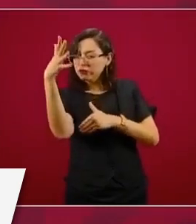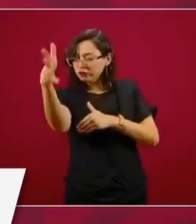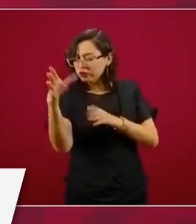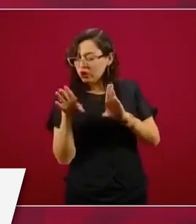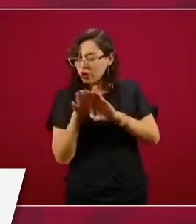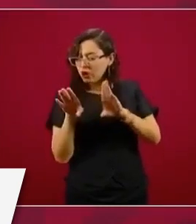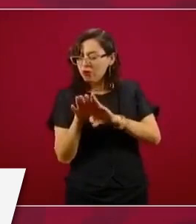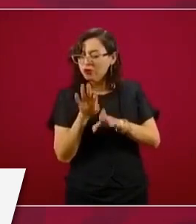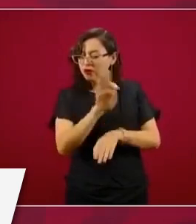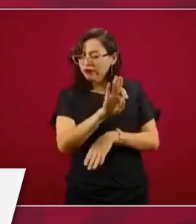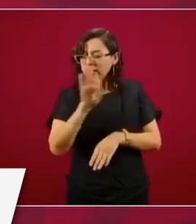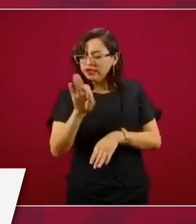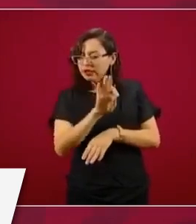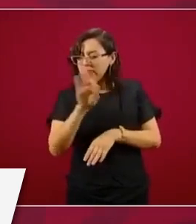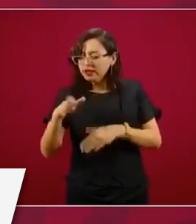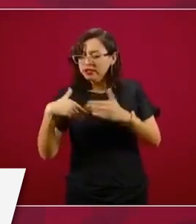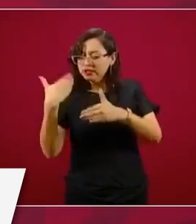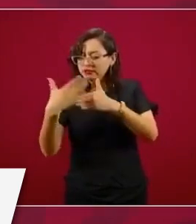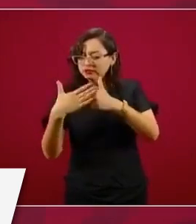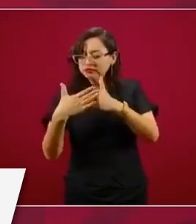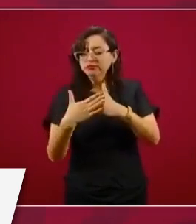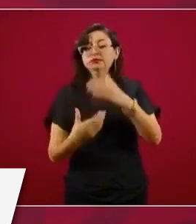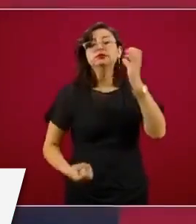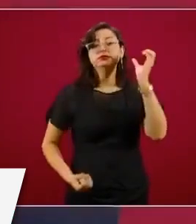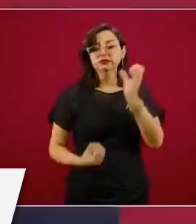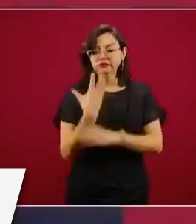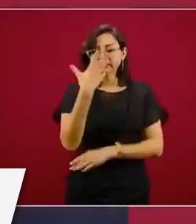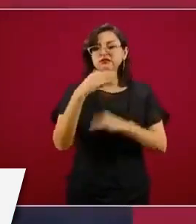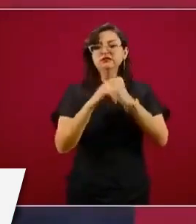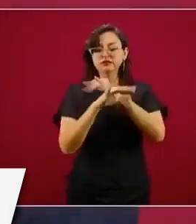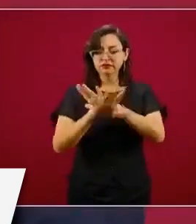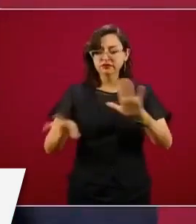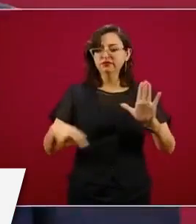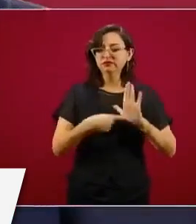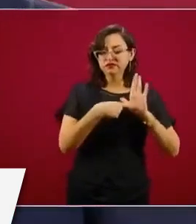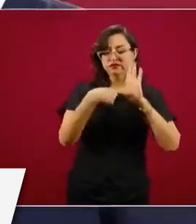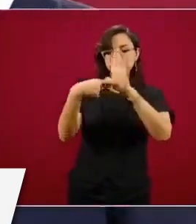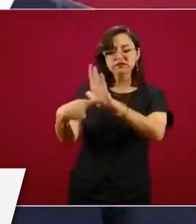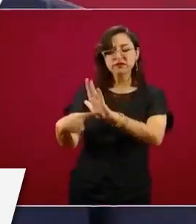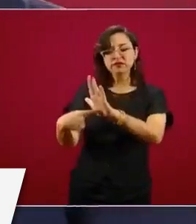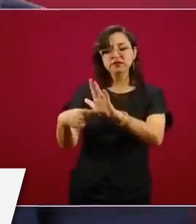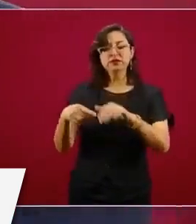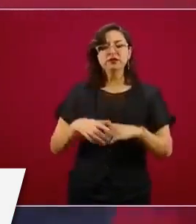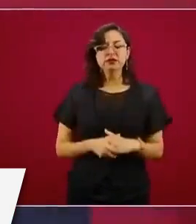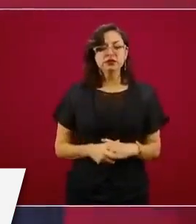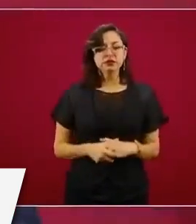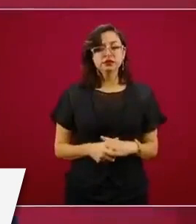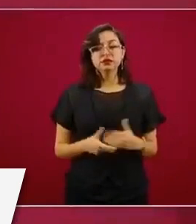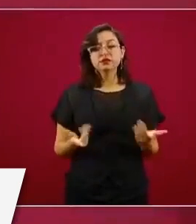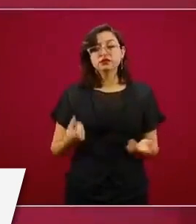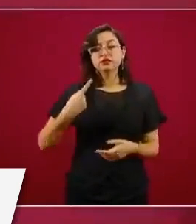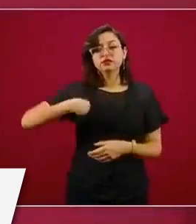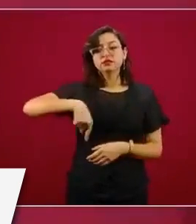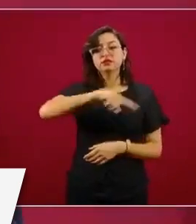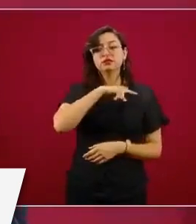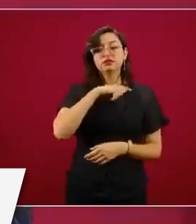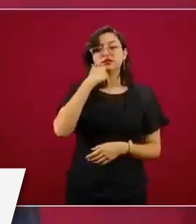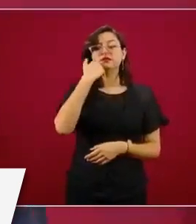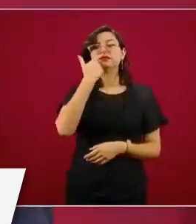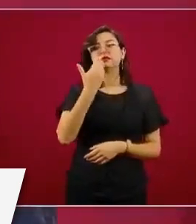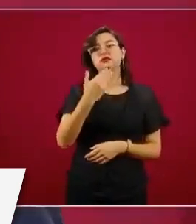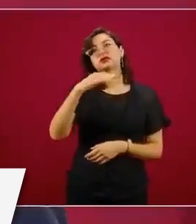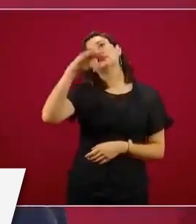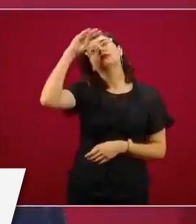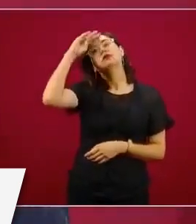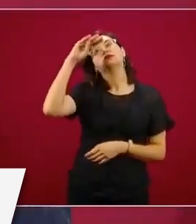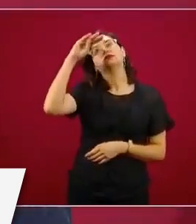conservar, nada más que va a depender